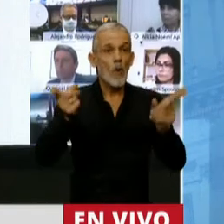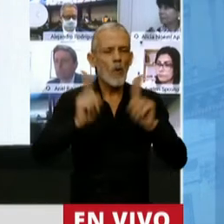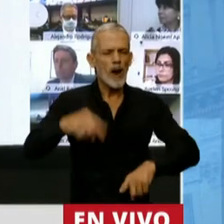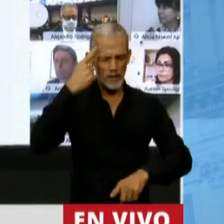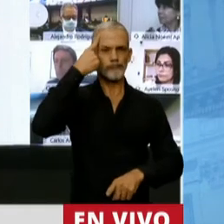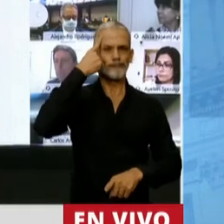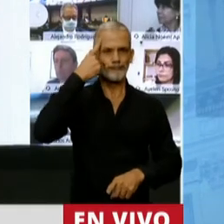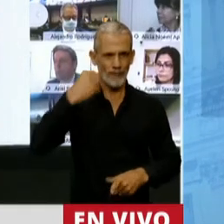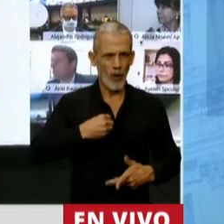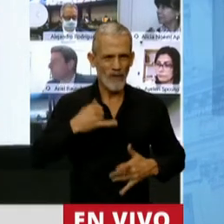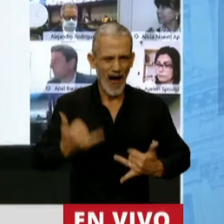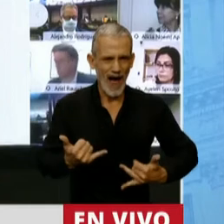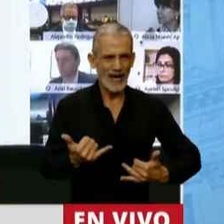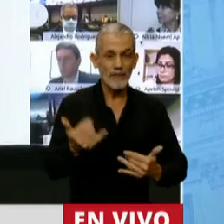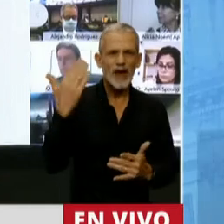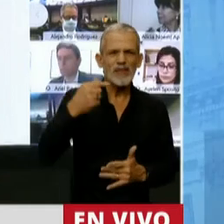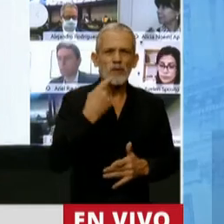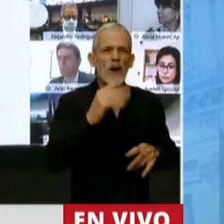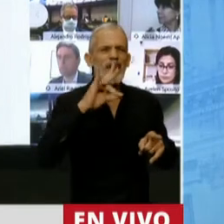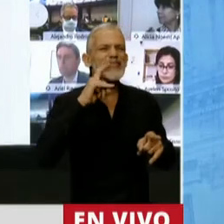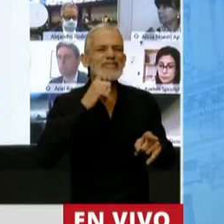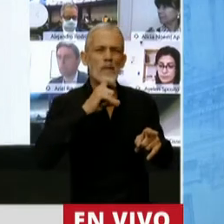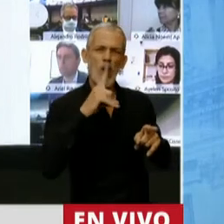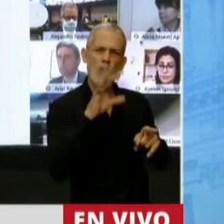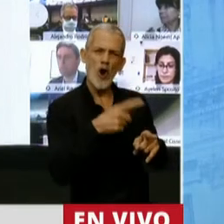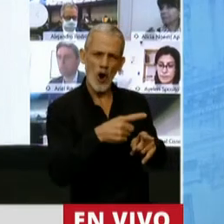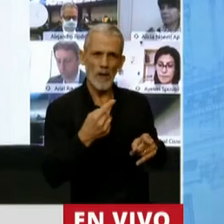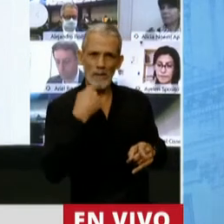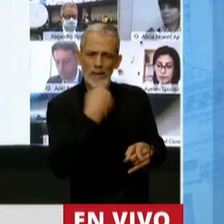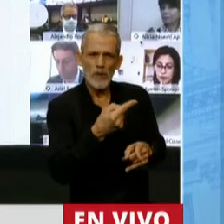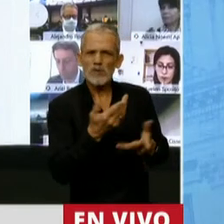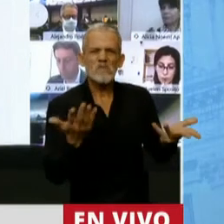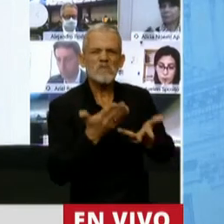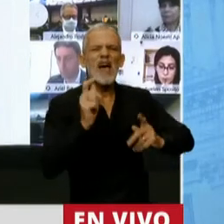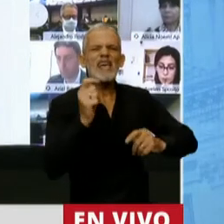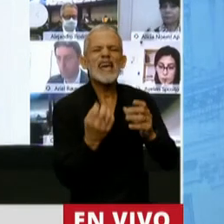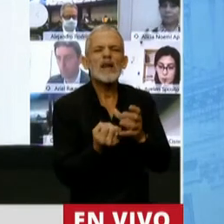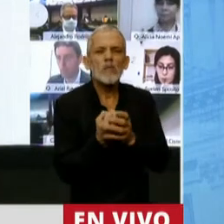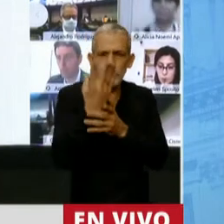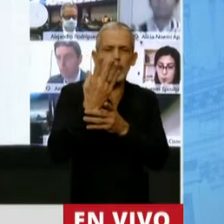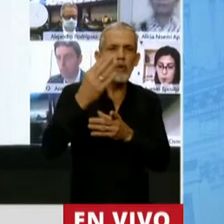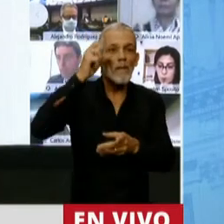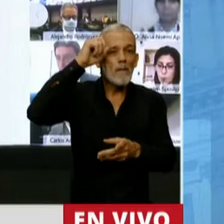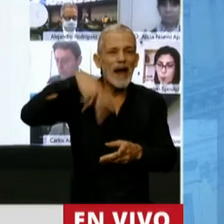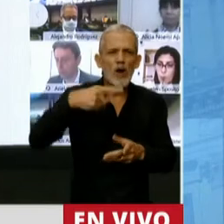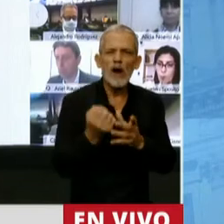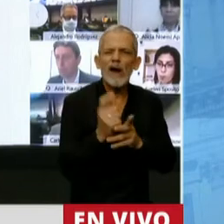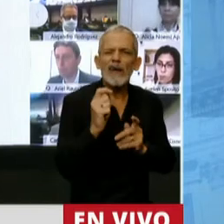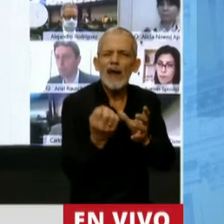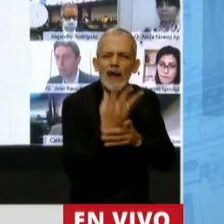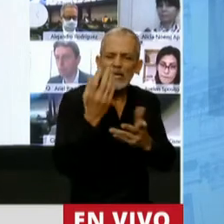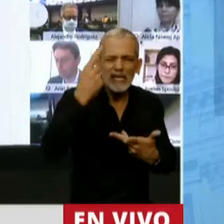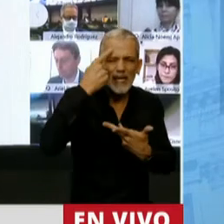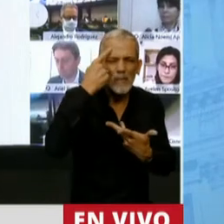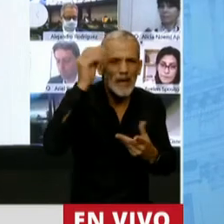creer. Cuando le preguntaban a Dillépolo, por Mordisquito, quién inventó a Perón, dice, la verdad yo